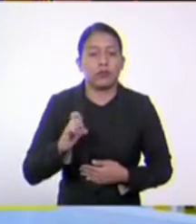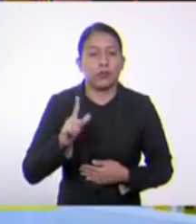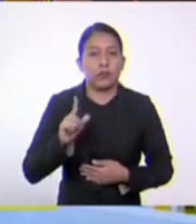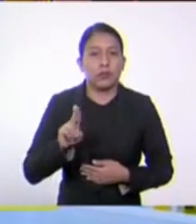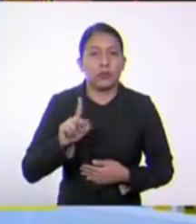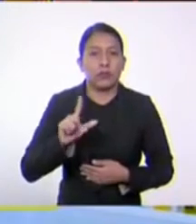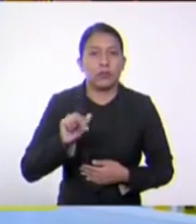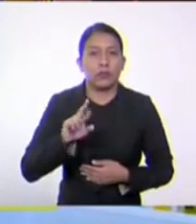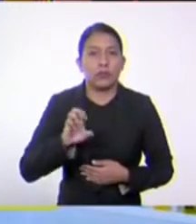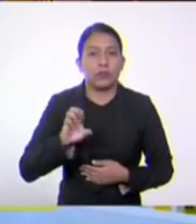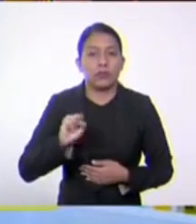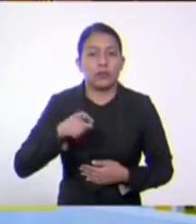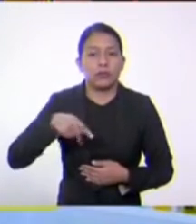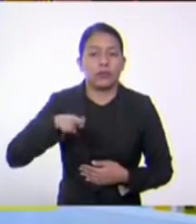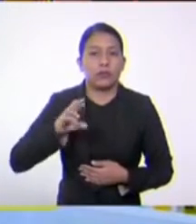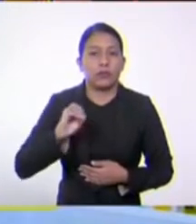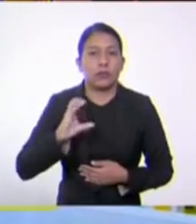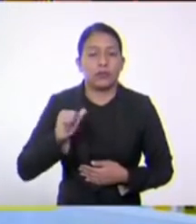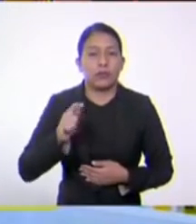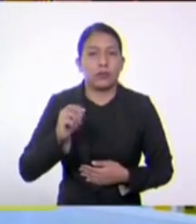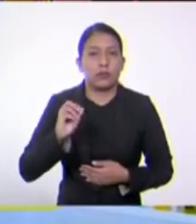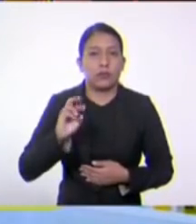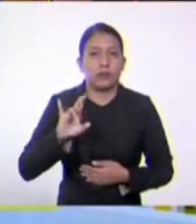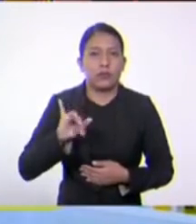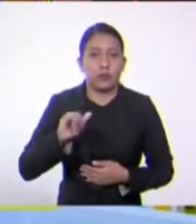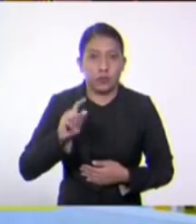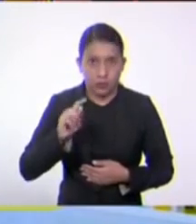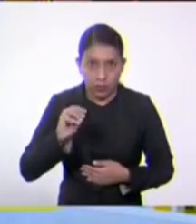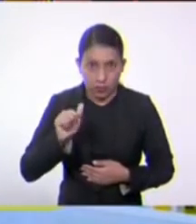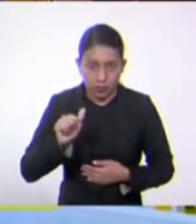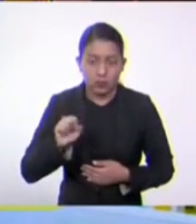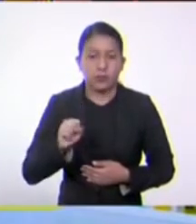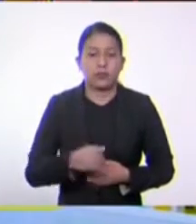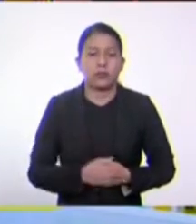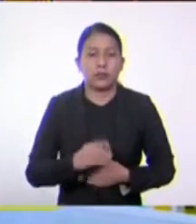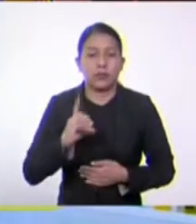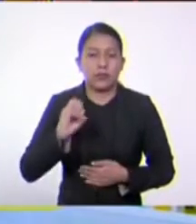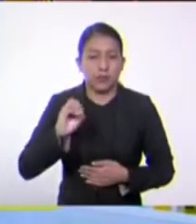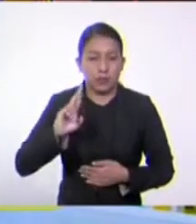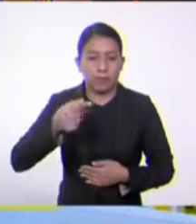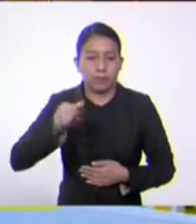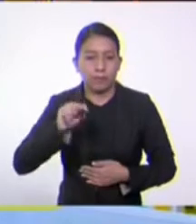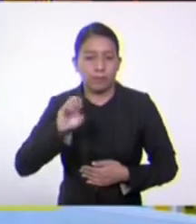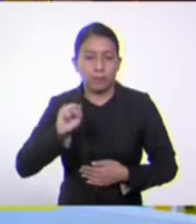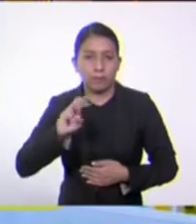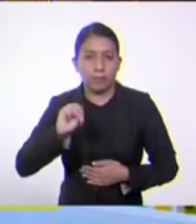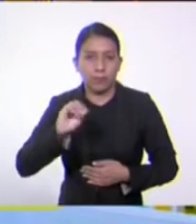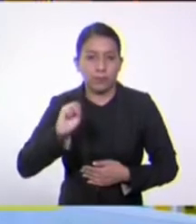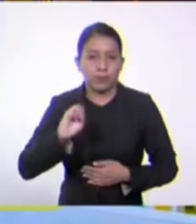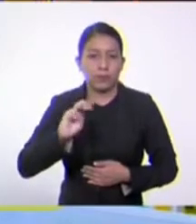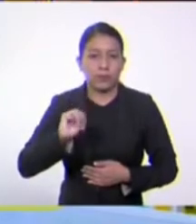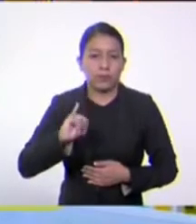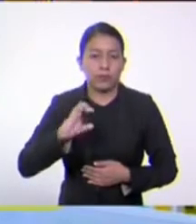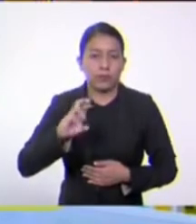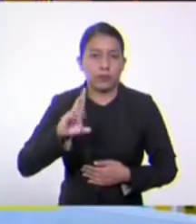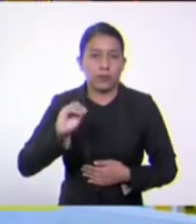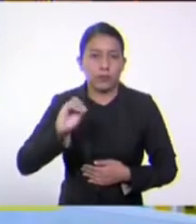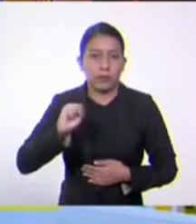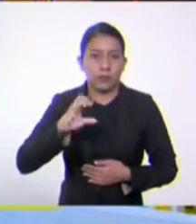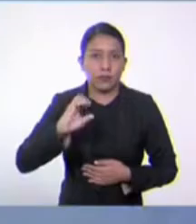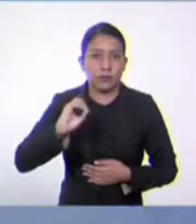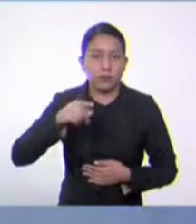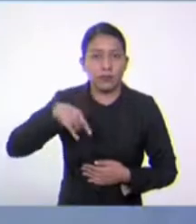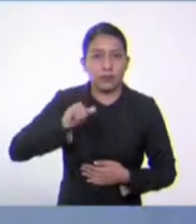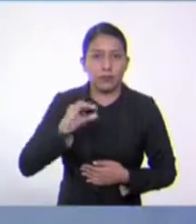prokaryotas, organismos que son microscópicos, todos prácticamente, y que tienen formas